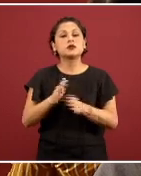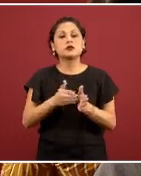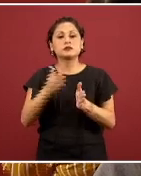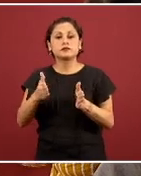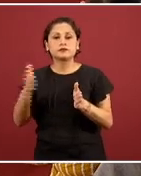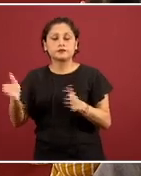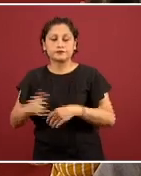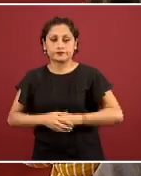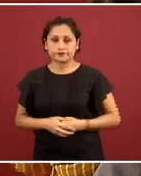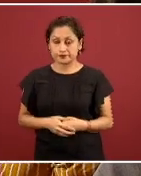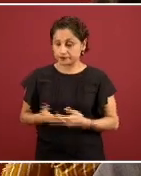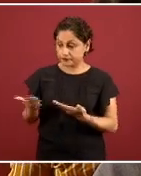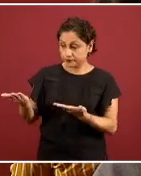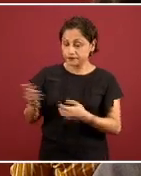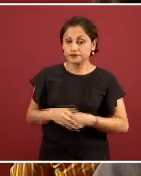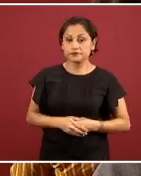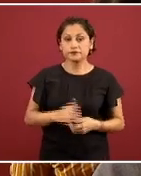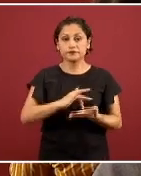Muchas gracias.